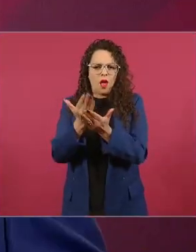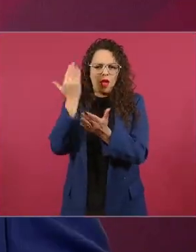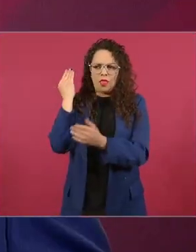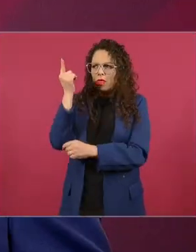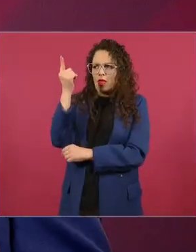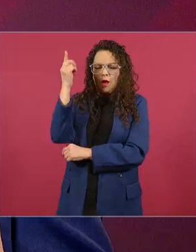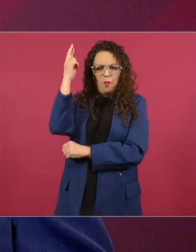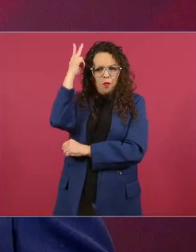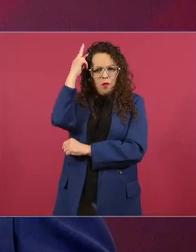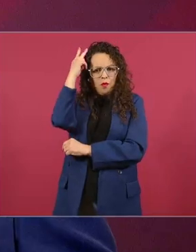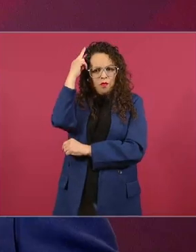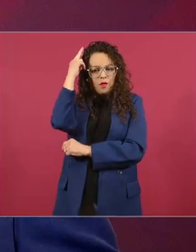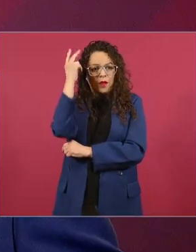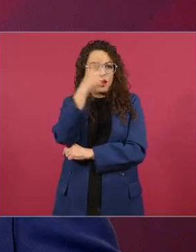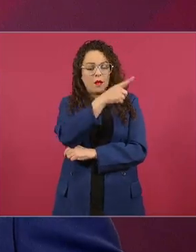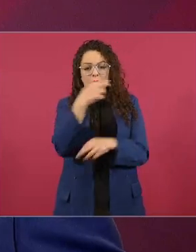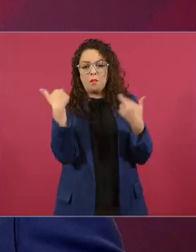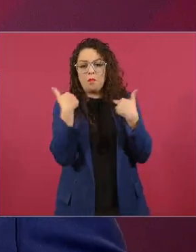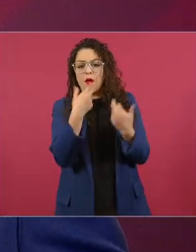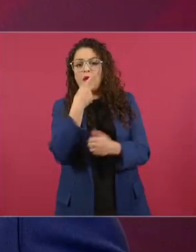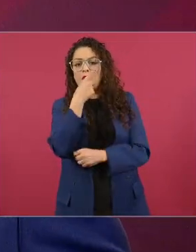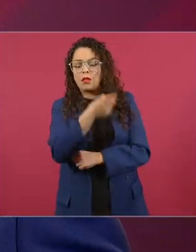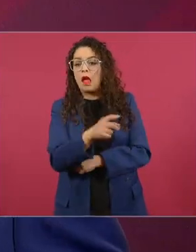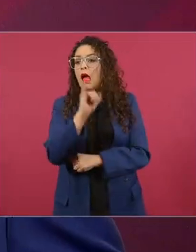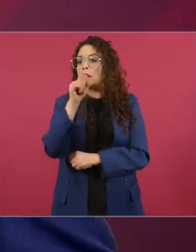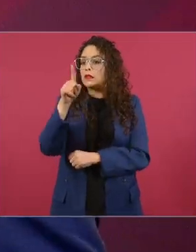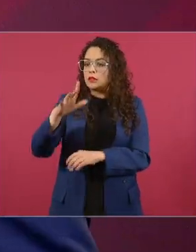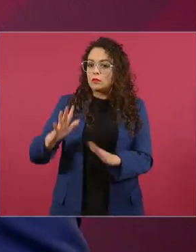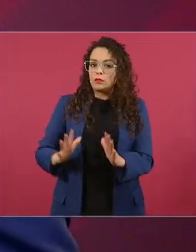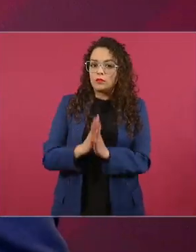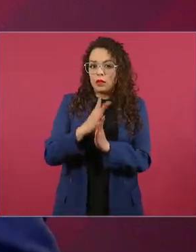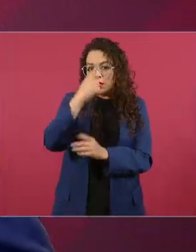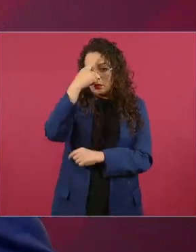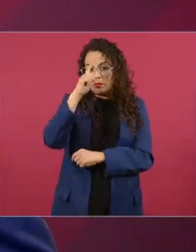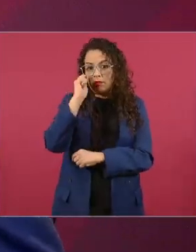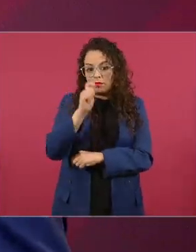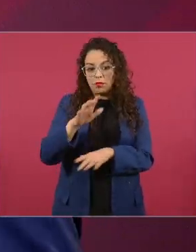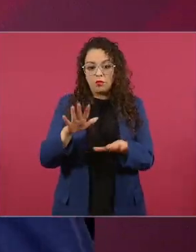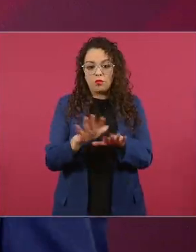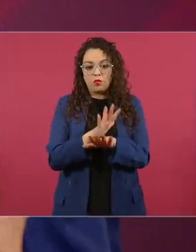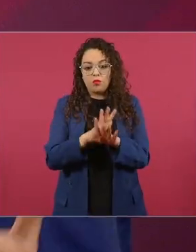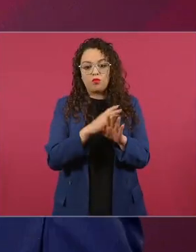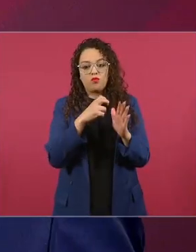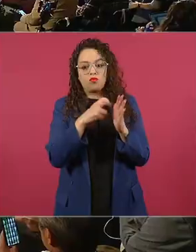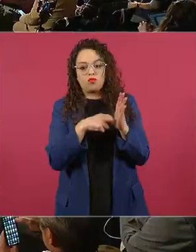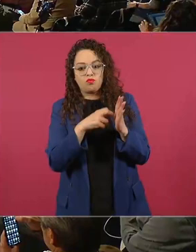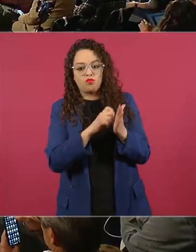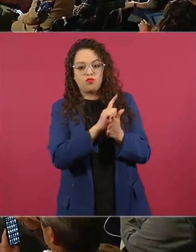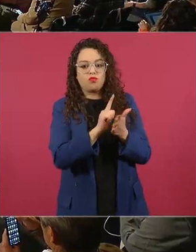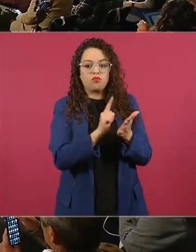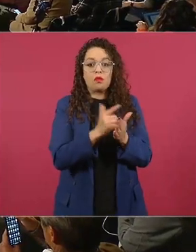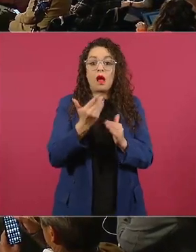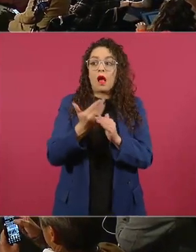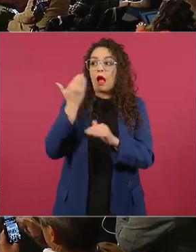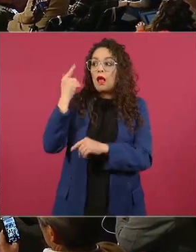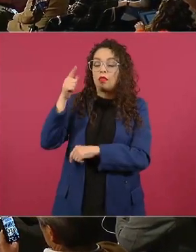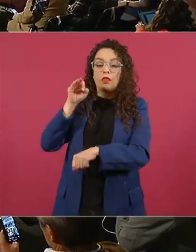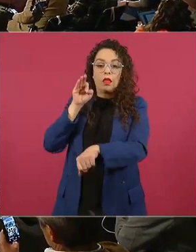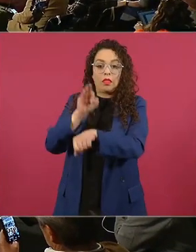participado en el movimiento de reforma en la defensa de la república cuando la intervención francesa